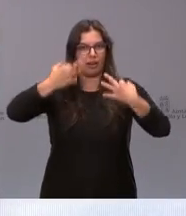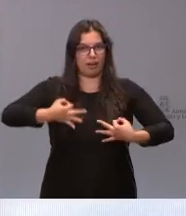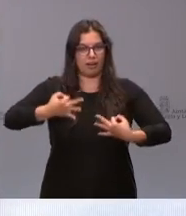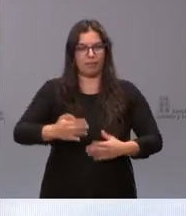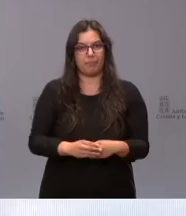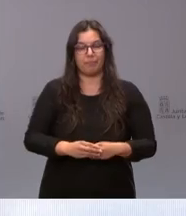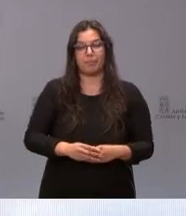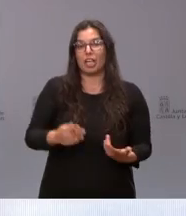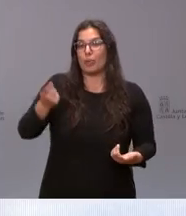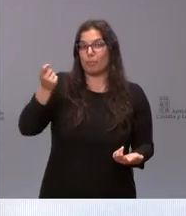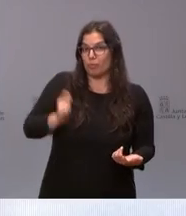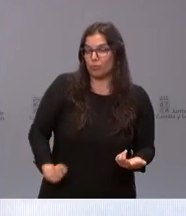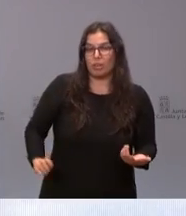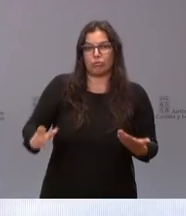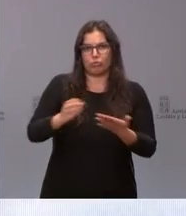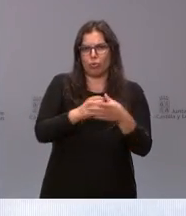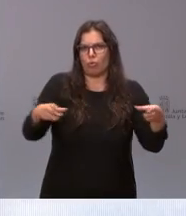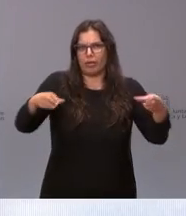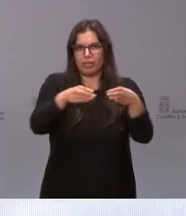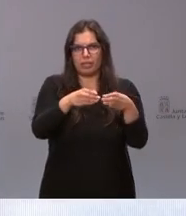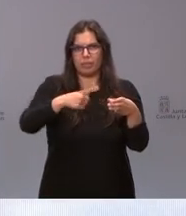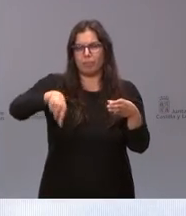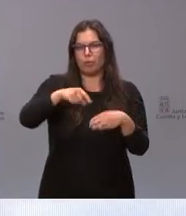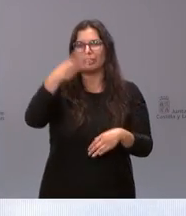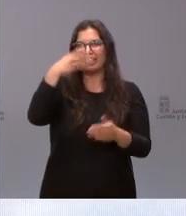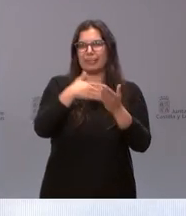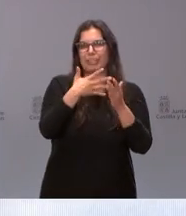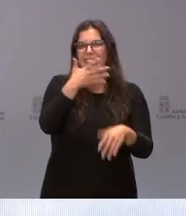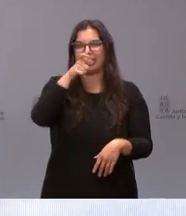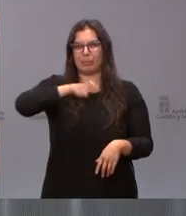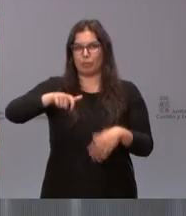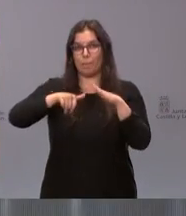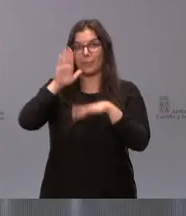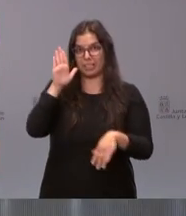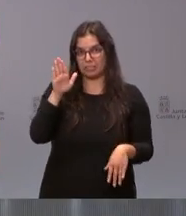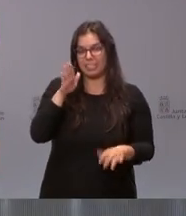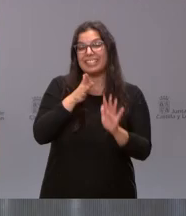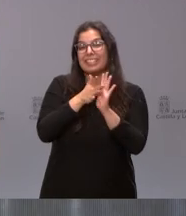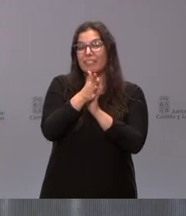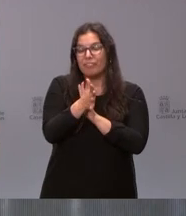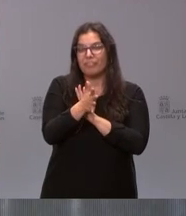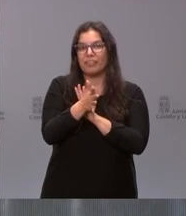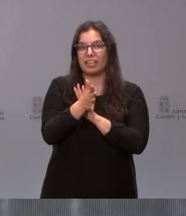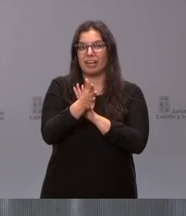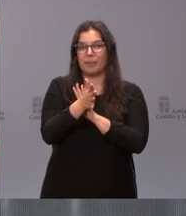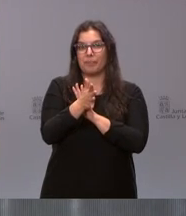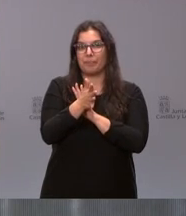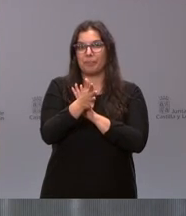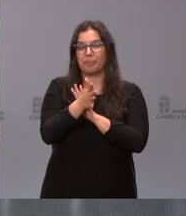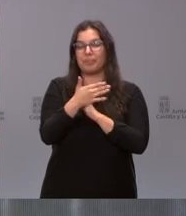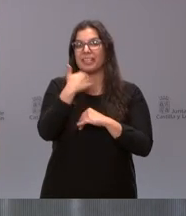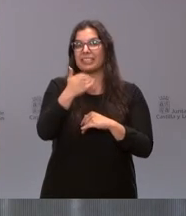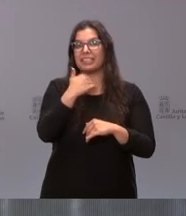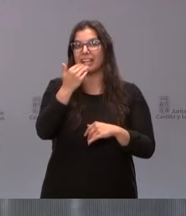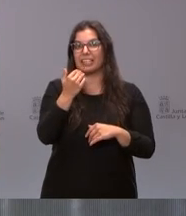profesionales un equipo de más de 3.500 personas estamos hablando de casi